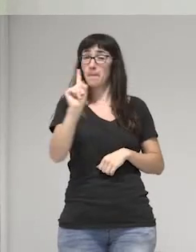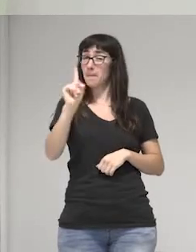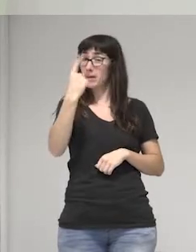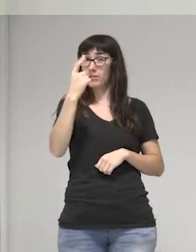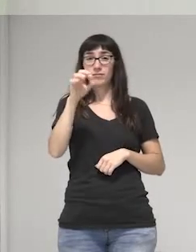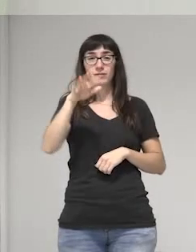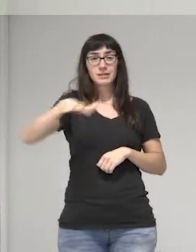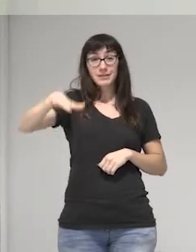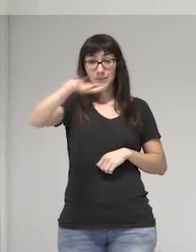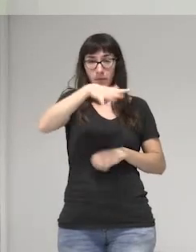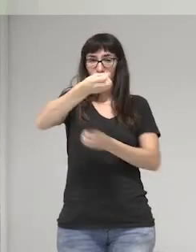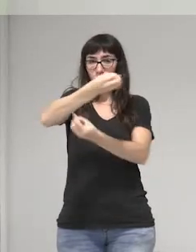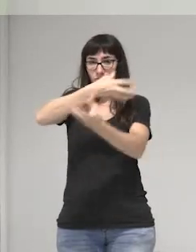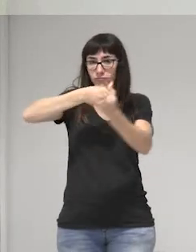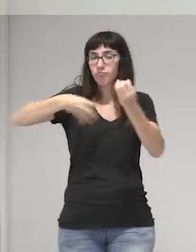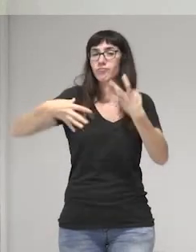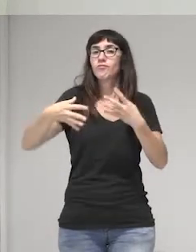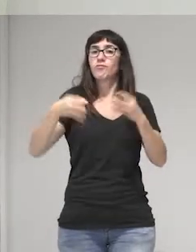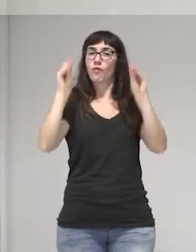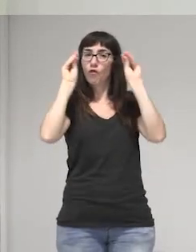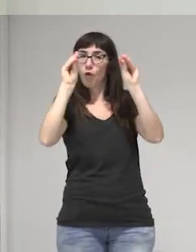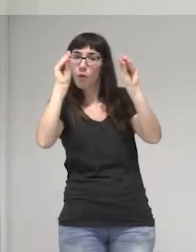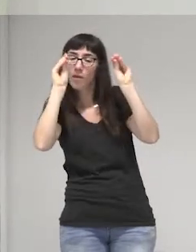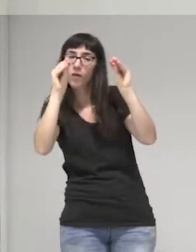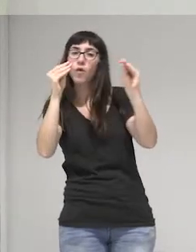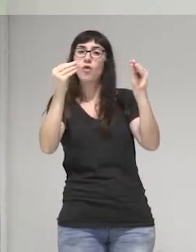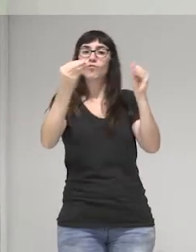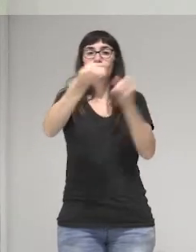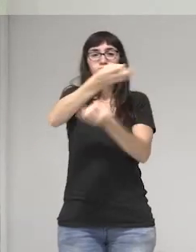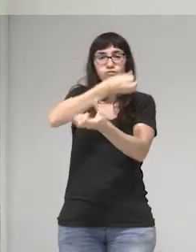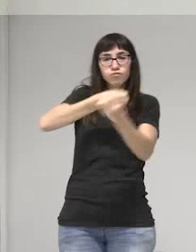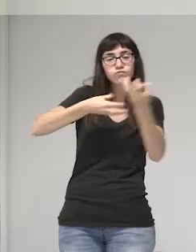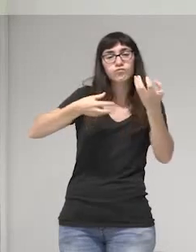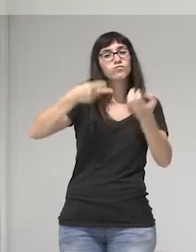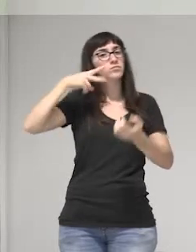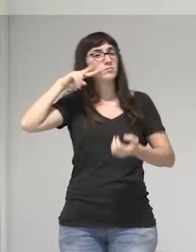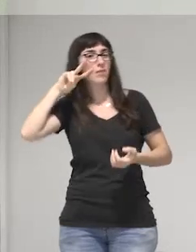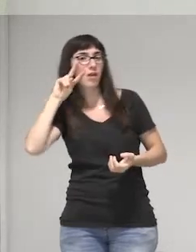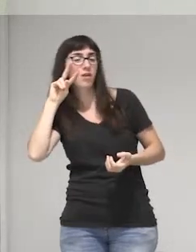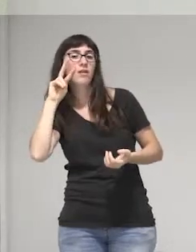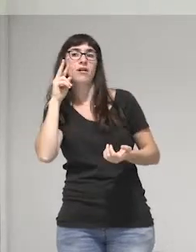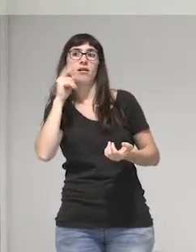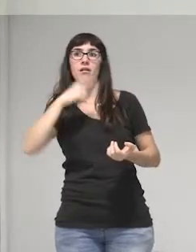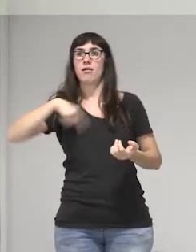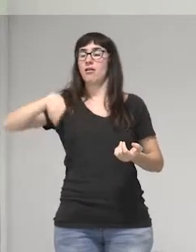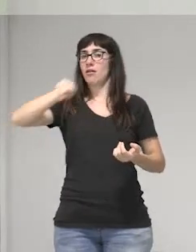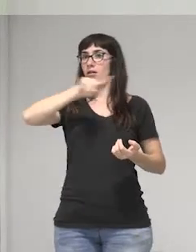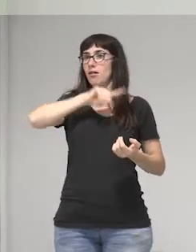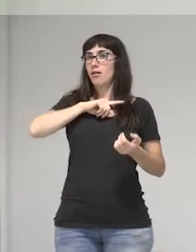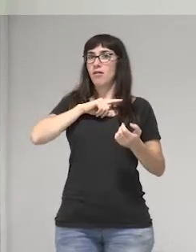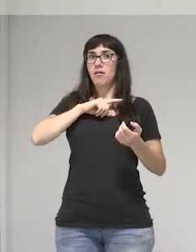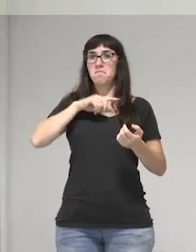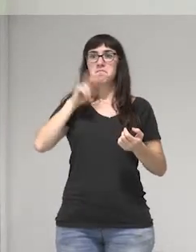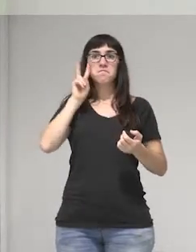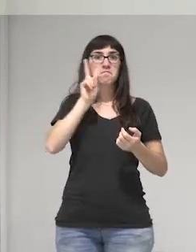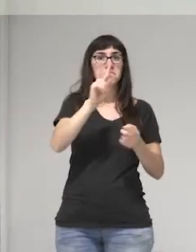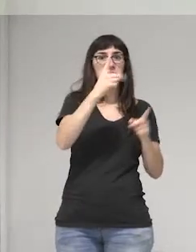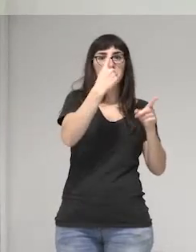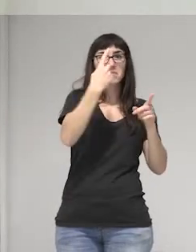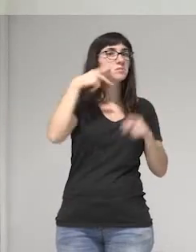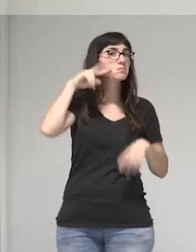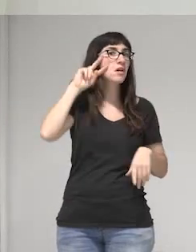intercambio, formación e intercambio y compartir experiencias para que de eso aprendamos de las diversas